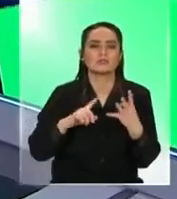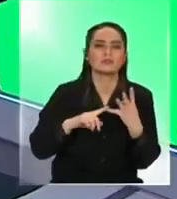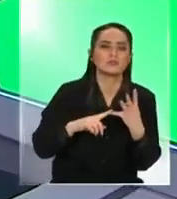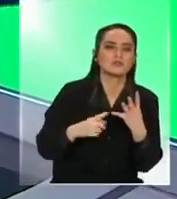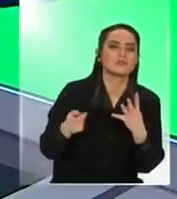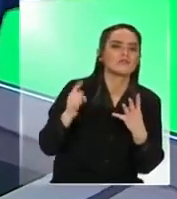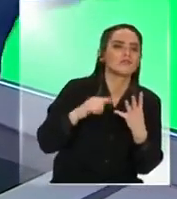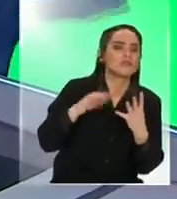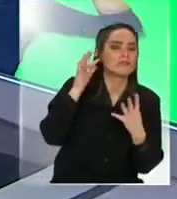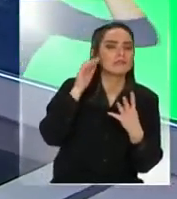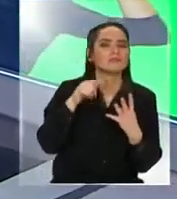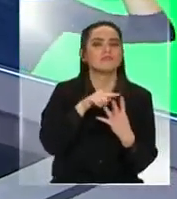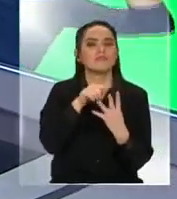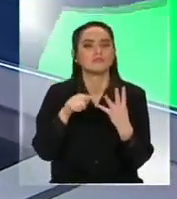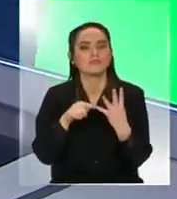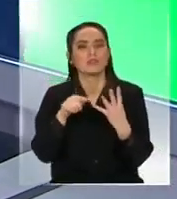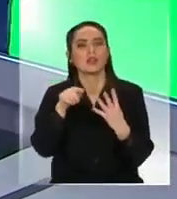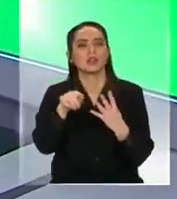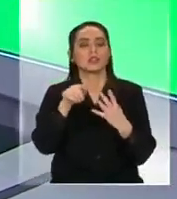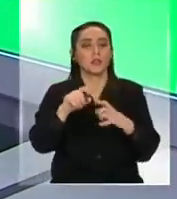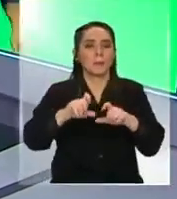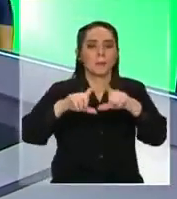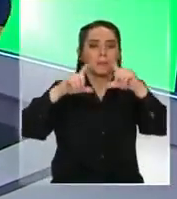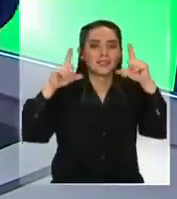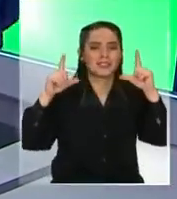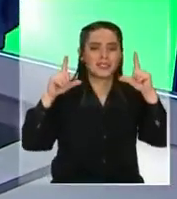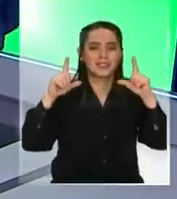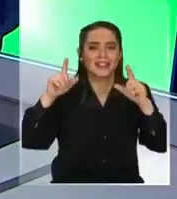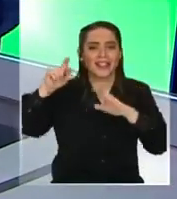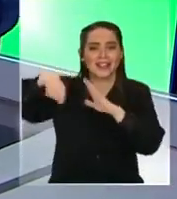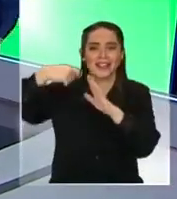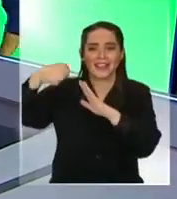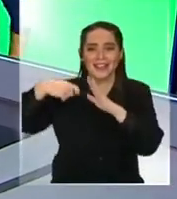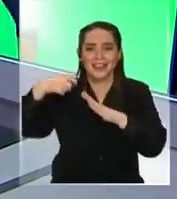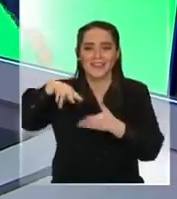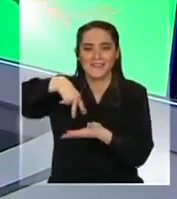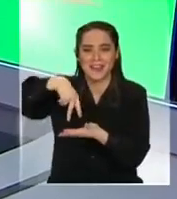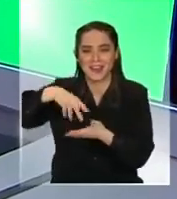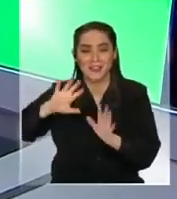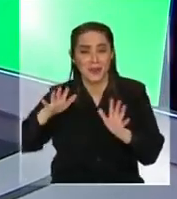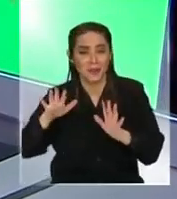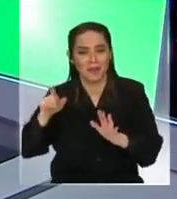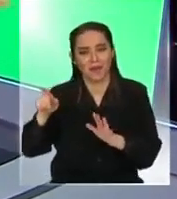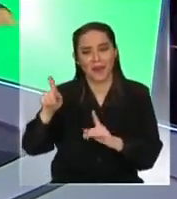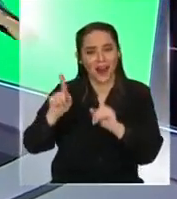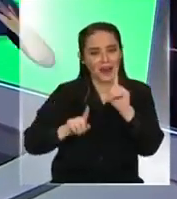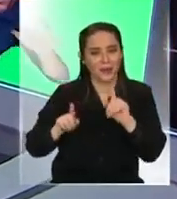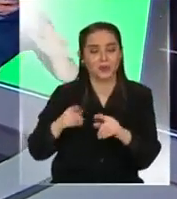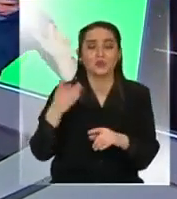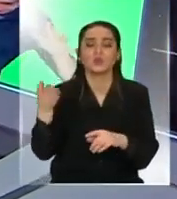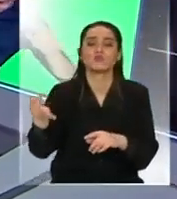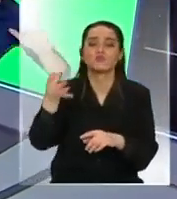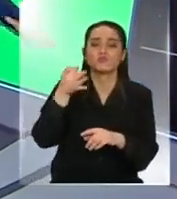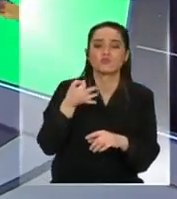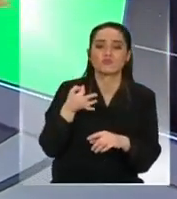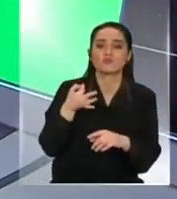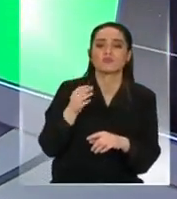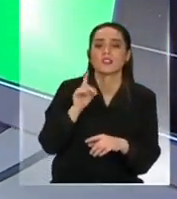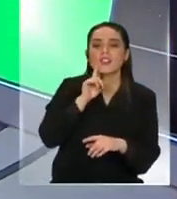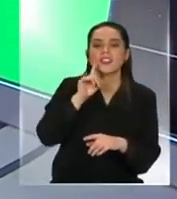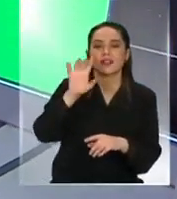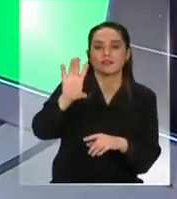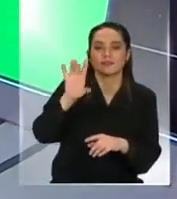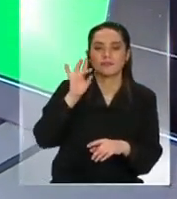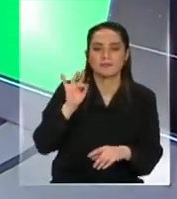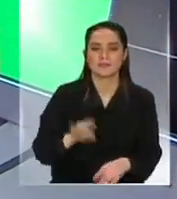ese personaje que te simuló en gráfica elige cuál quieres y cuéntame por qué a ver con cuál quieres